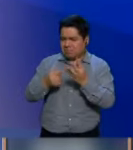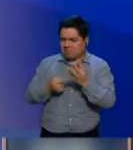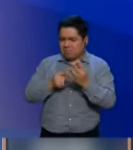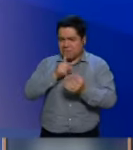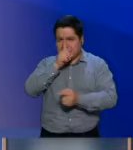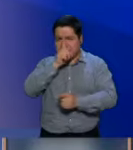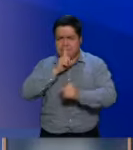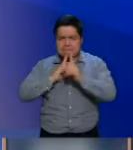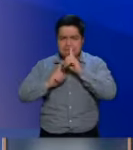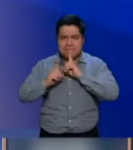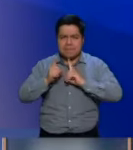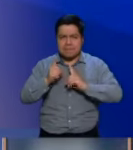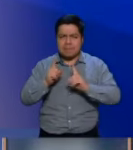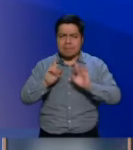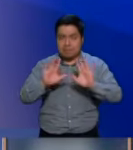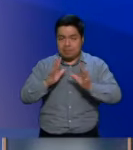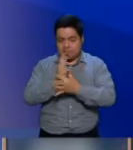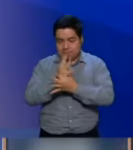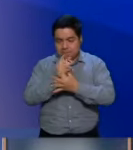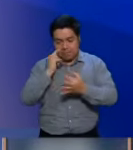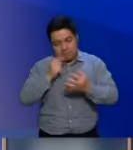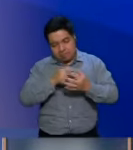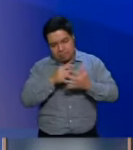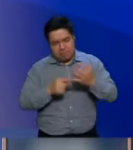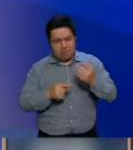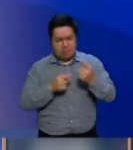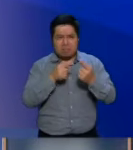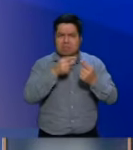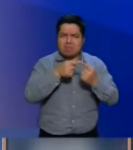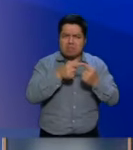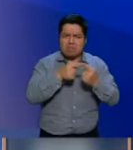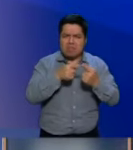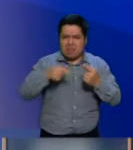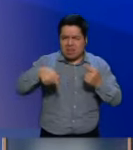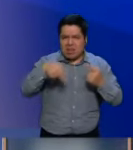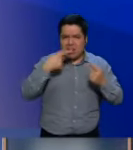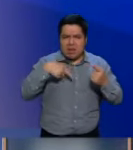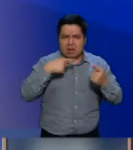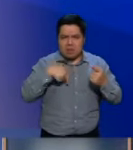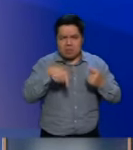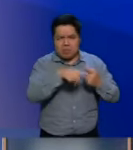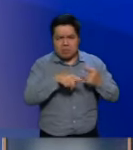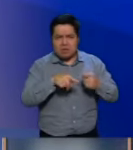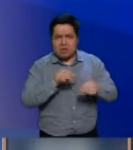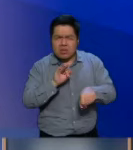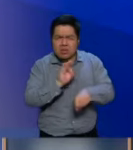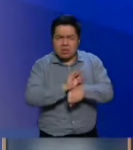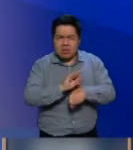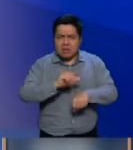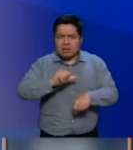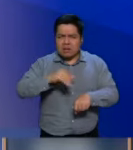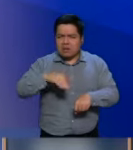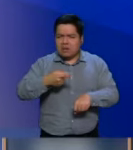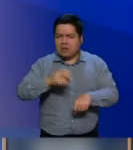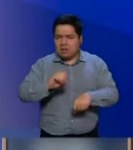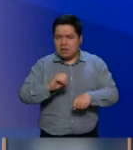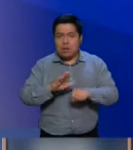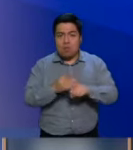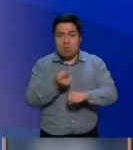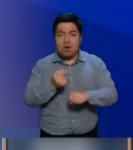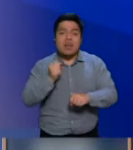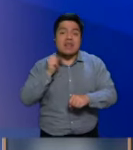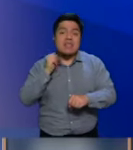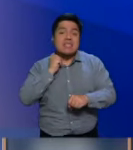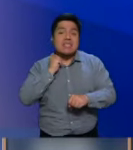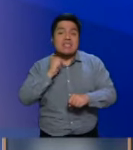Primero, habló sobre que supuestamente se va a quitarle a la sociedad la posibilidad del amparo. Lo dice porque en el Senado de la República